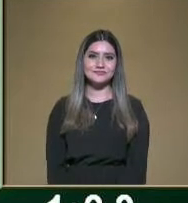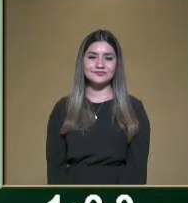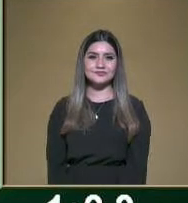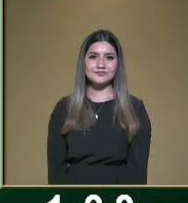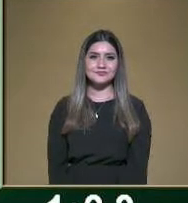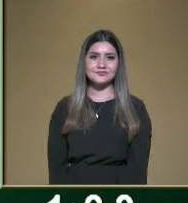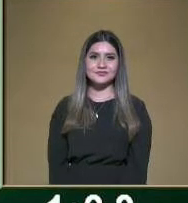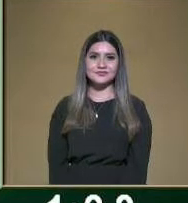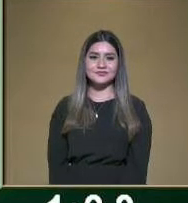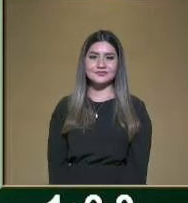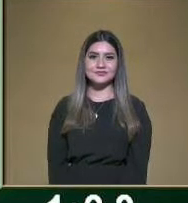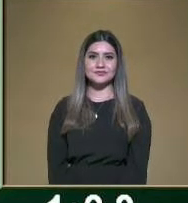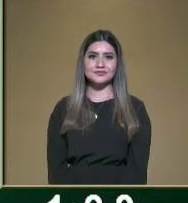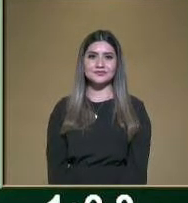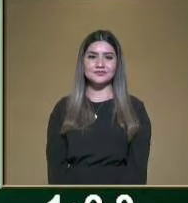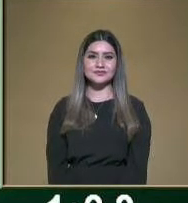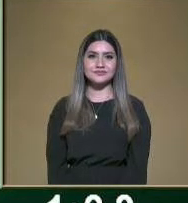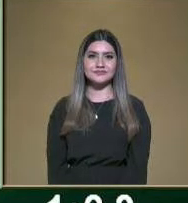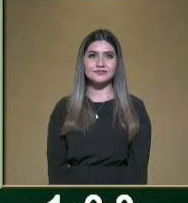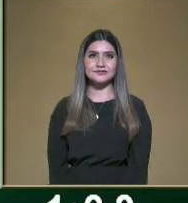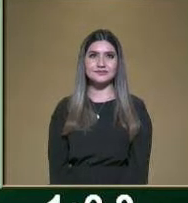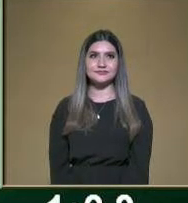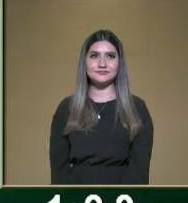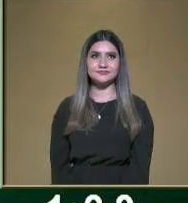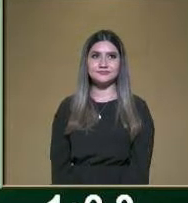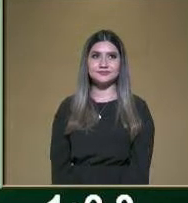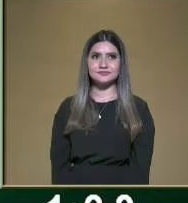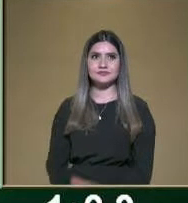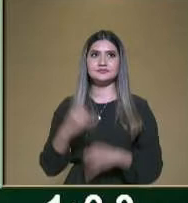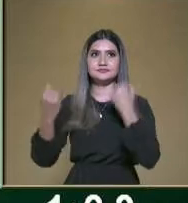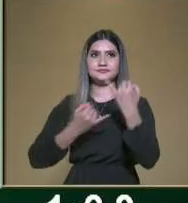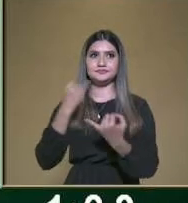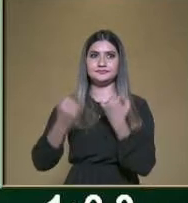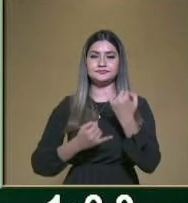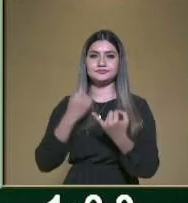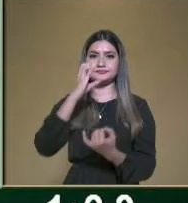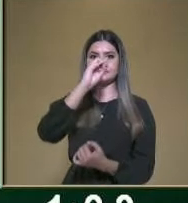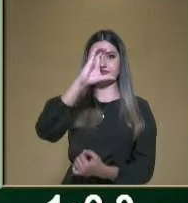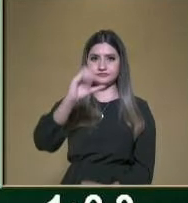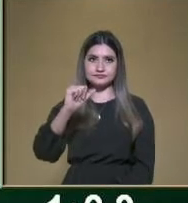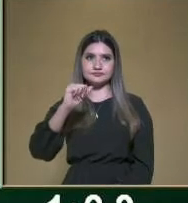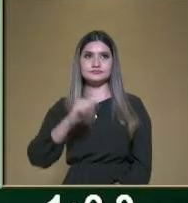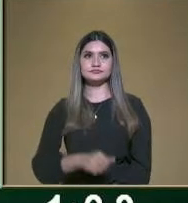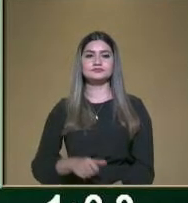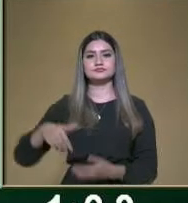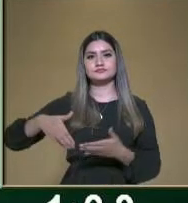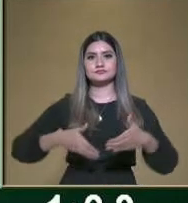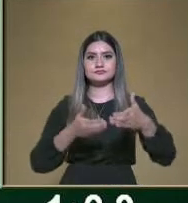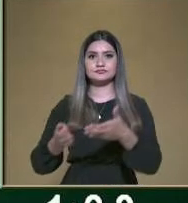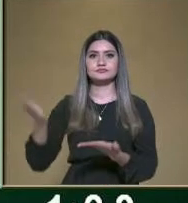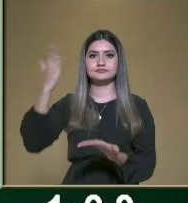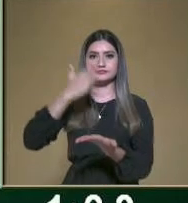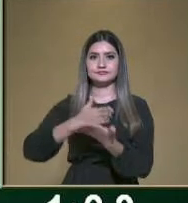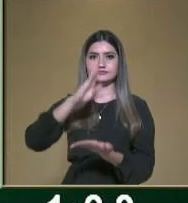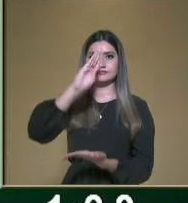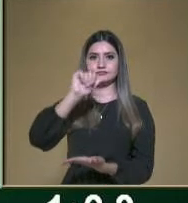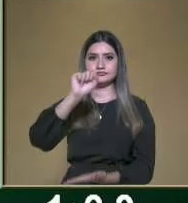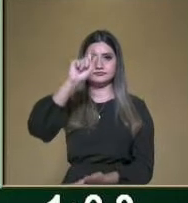Bueno, tenemos lo que es la Oca Lingüística, Camino al Mictlán, Basta con Nahuatlismo,